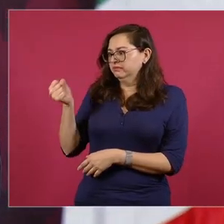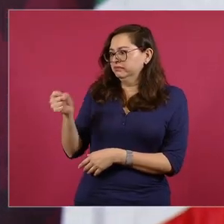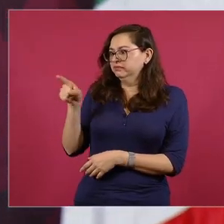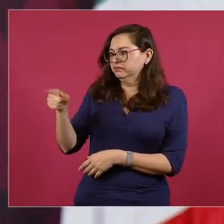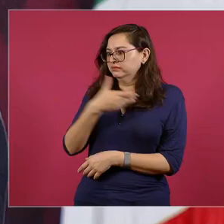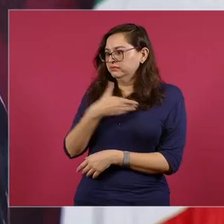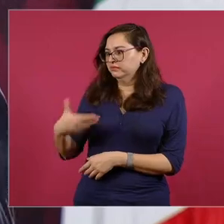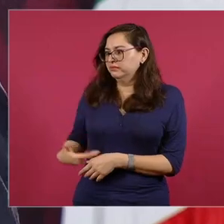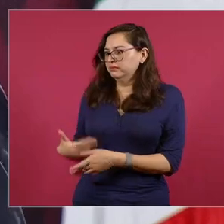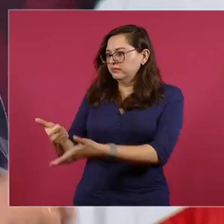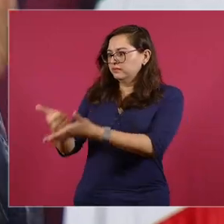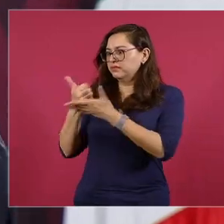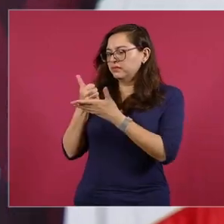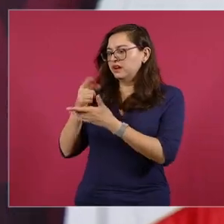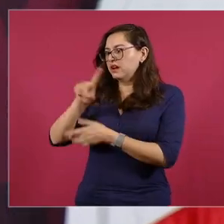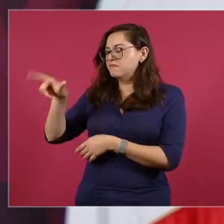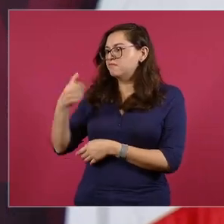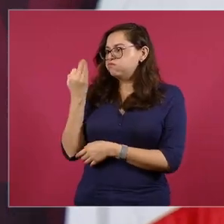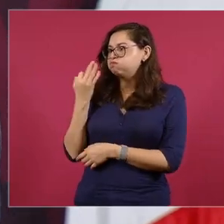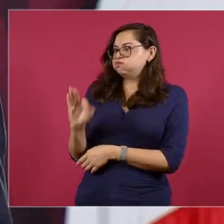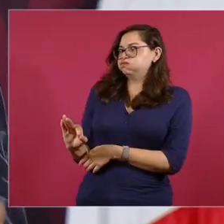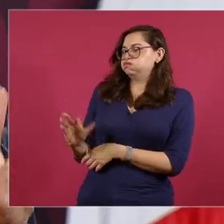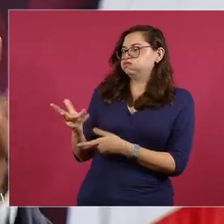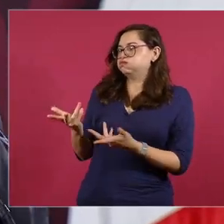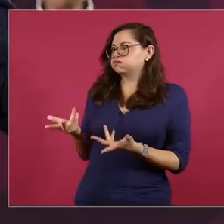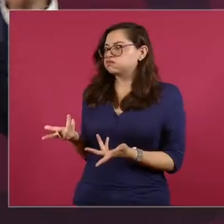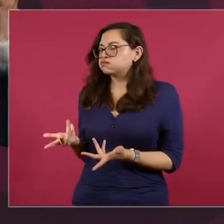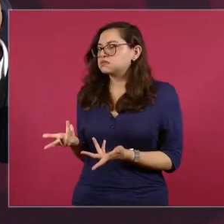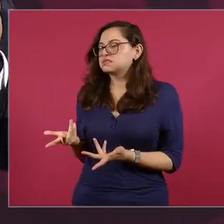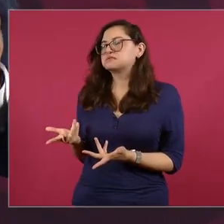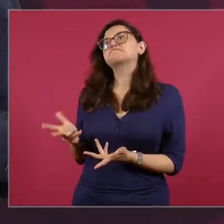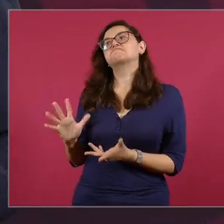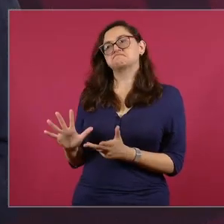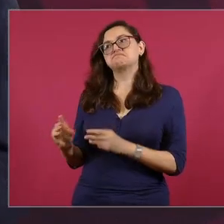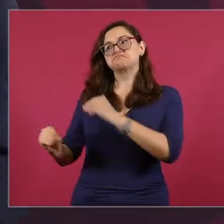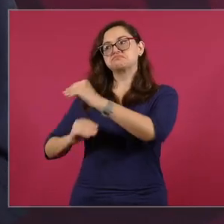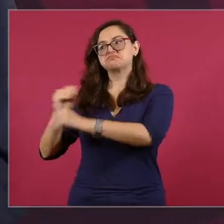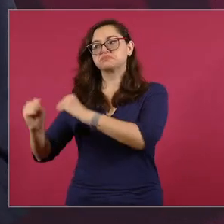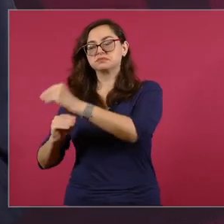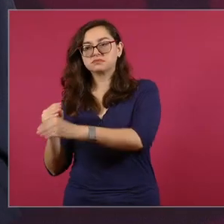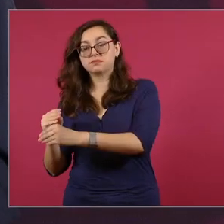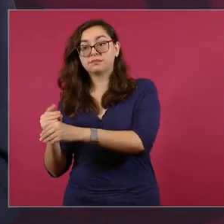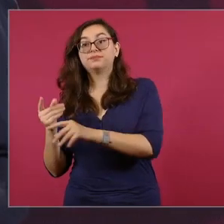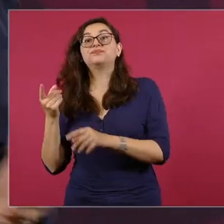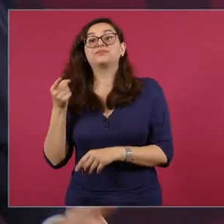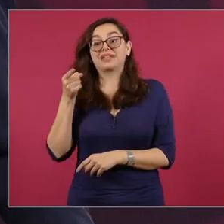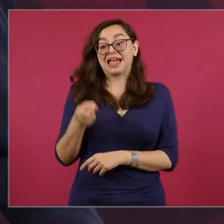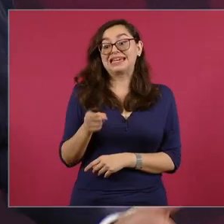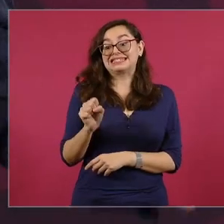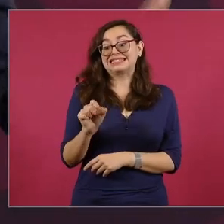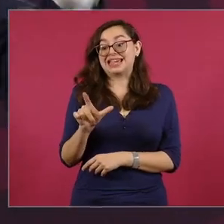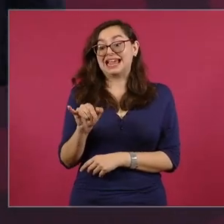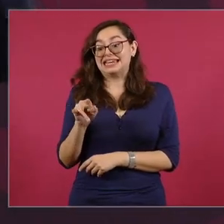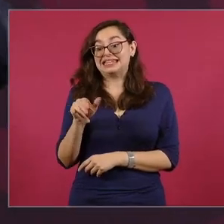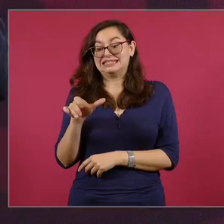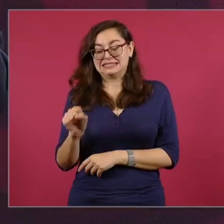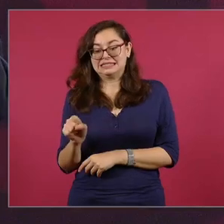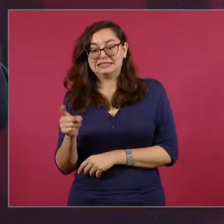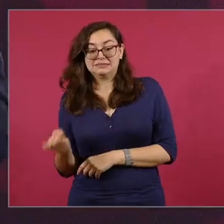también Aguilar después de ser salinistas y de haber recibido